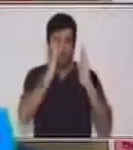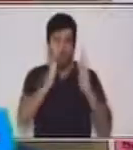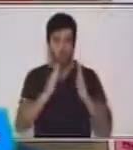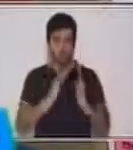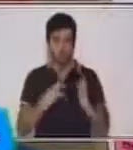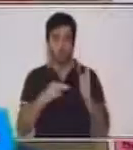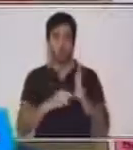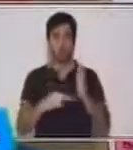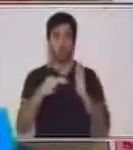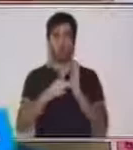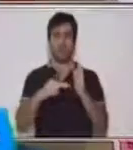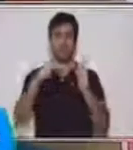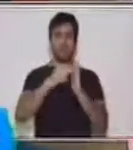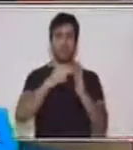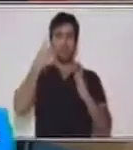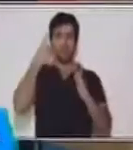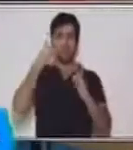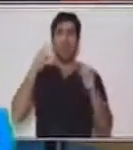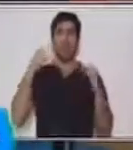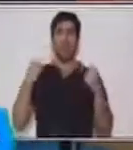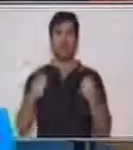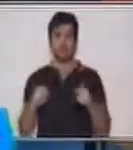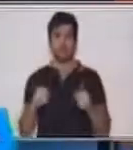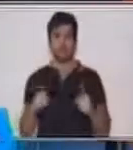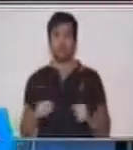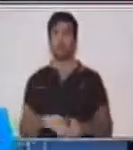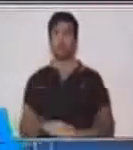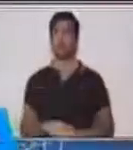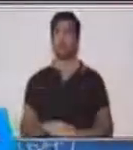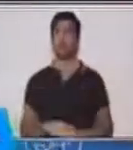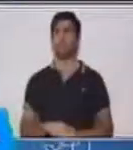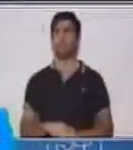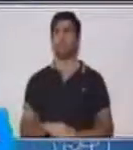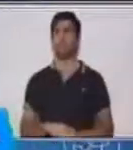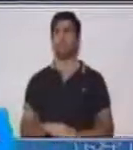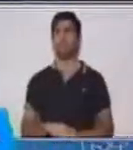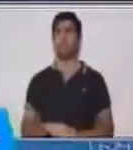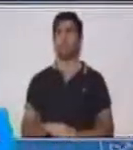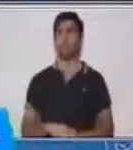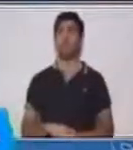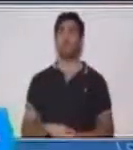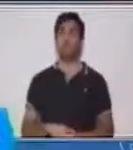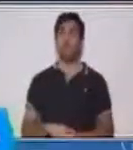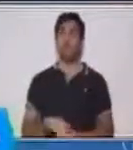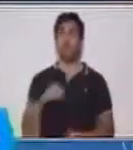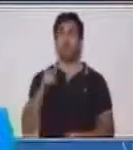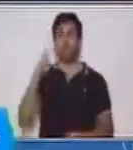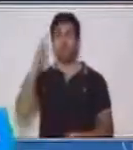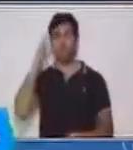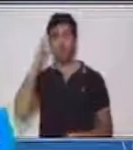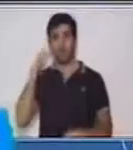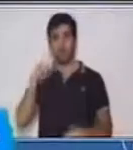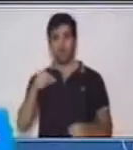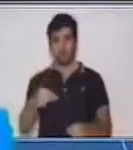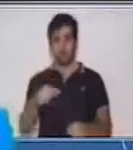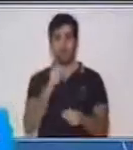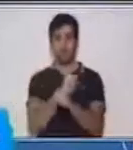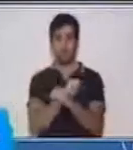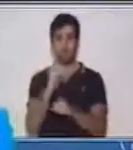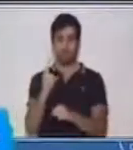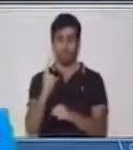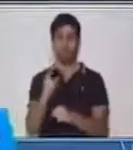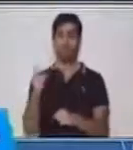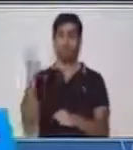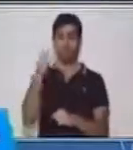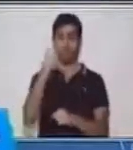niveles para poder trabajar. Dijimos que el primer nivel se multiplica por uno, el segundo nivel por